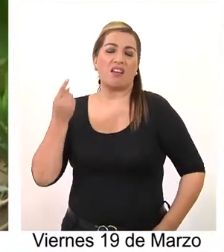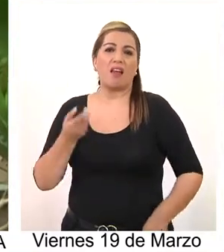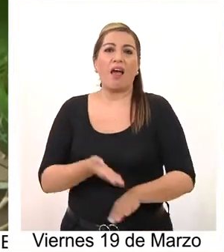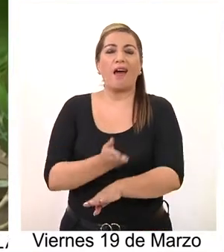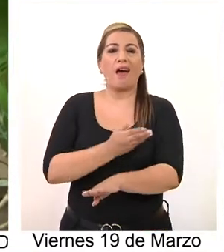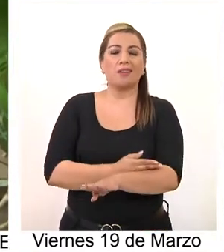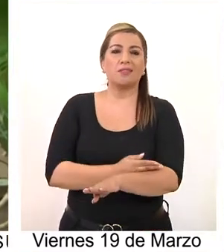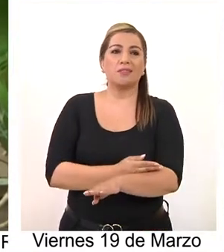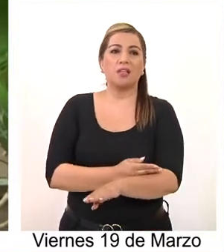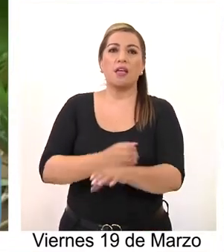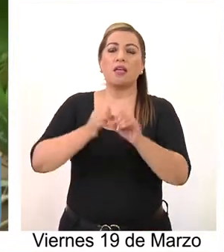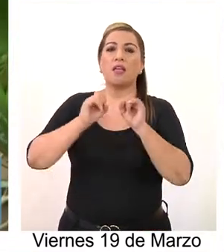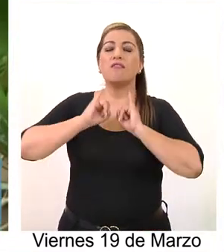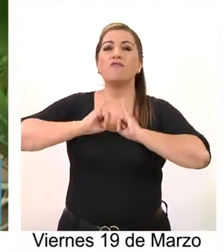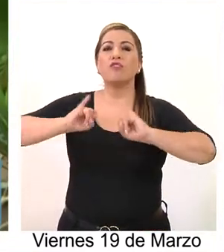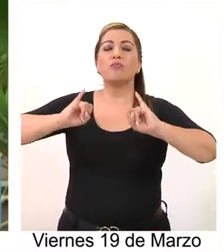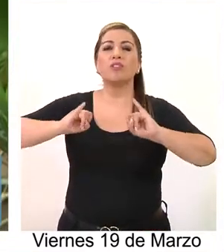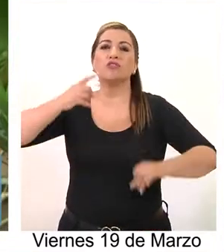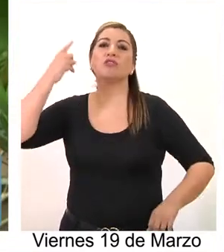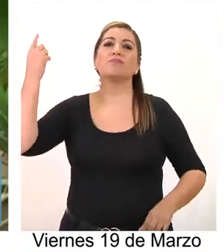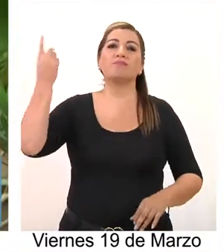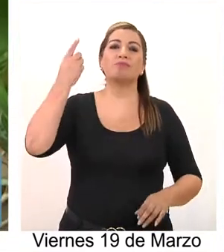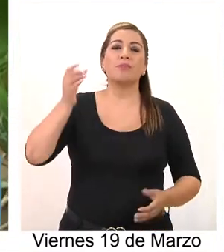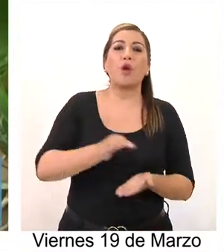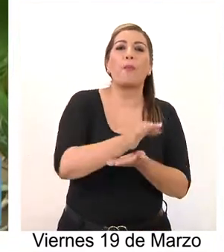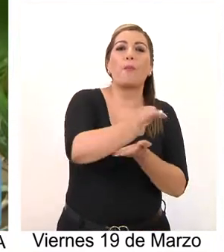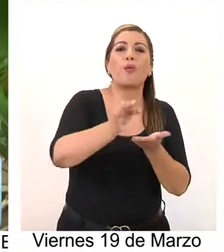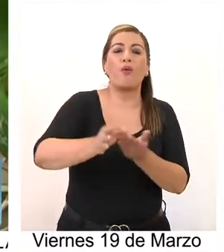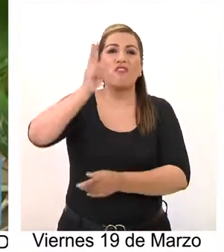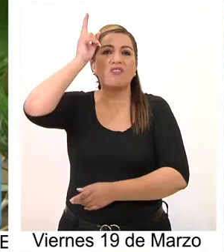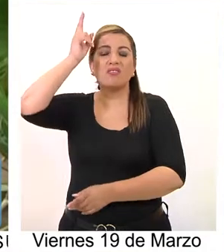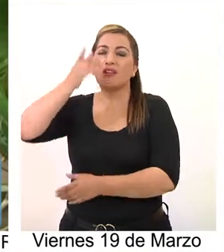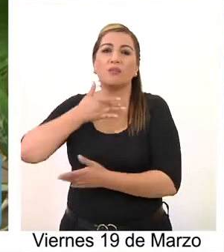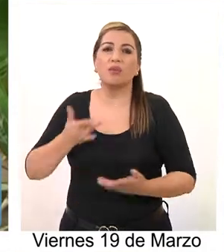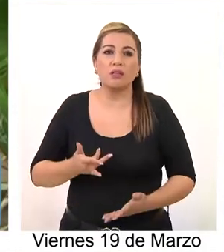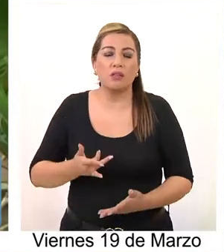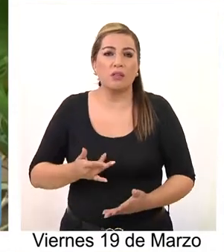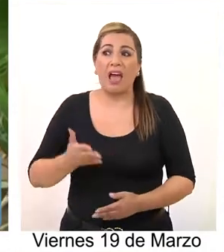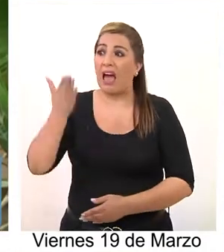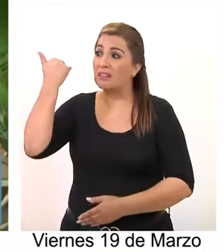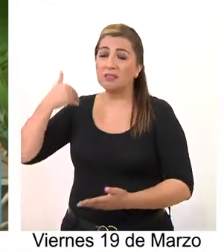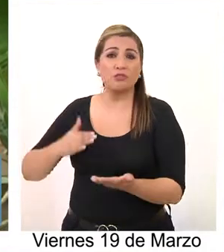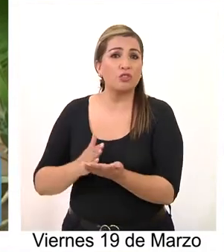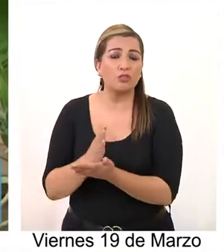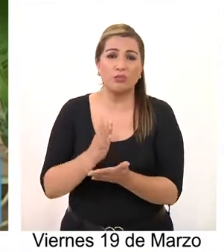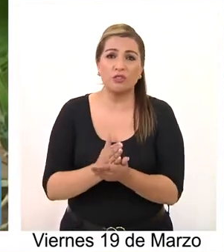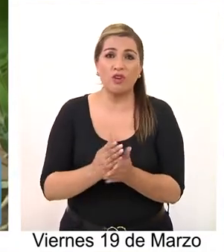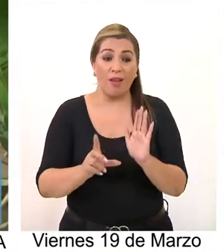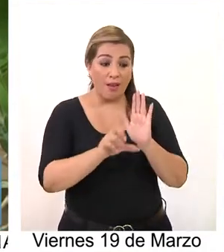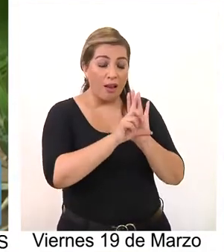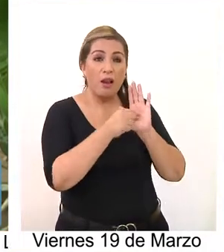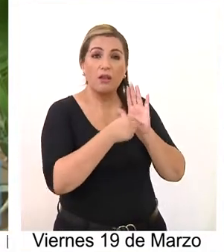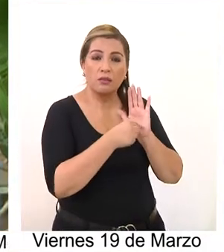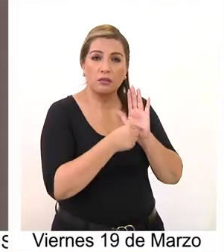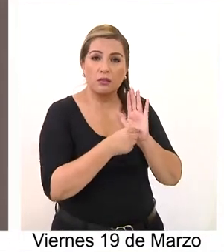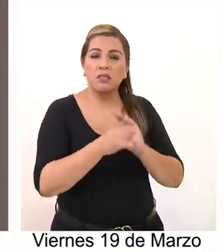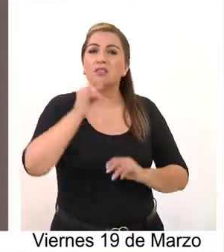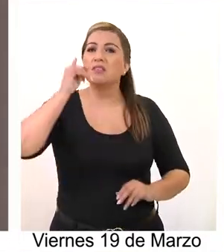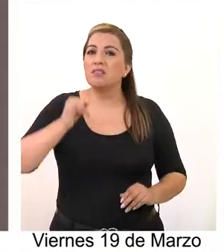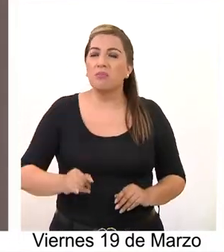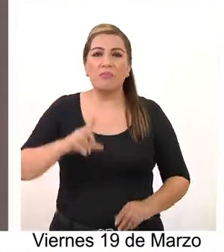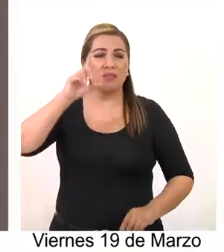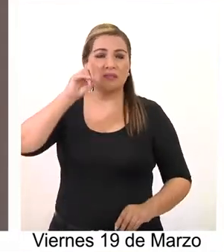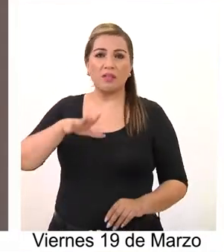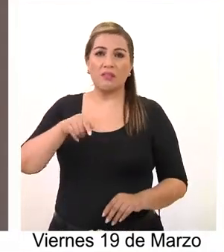general no previno una difusión adecuada para la población indígena, sobre todo porque desde el minuto uno, cuando se estaba tramitando la ley,